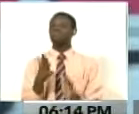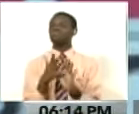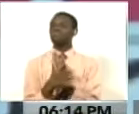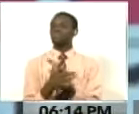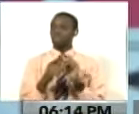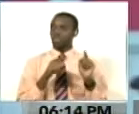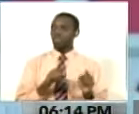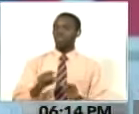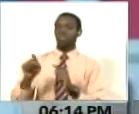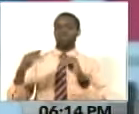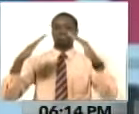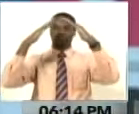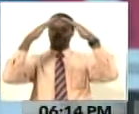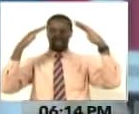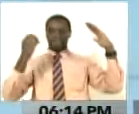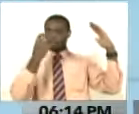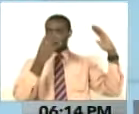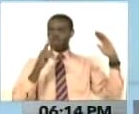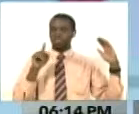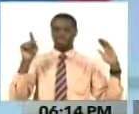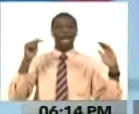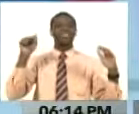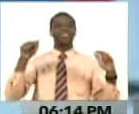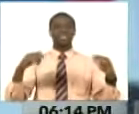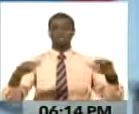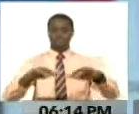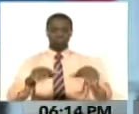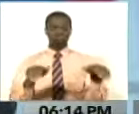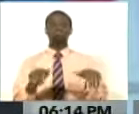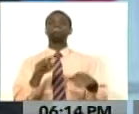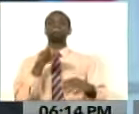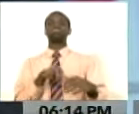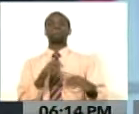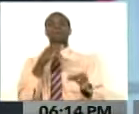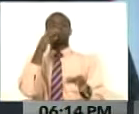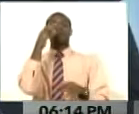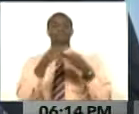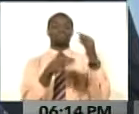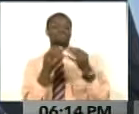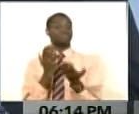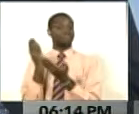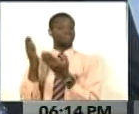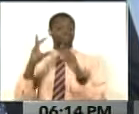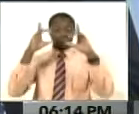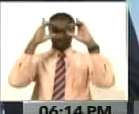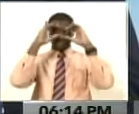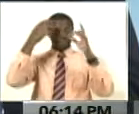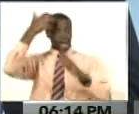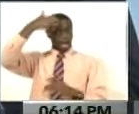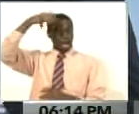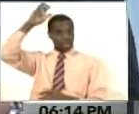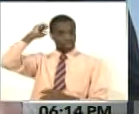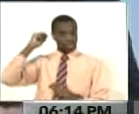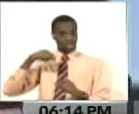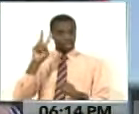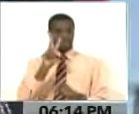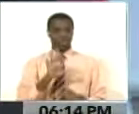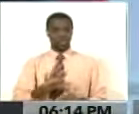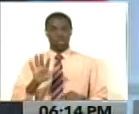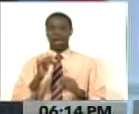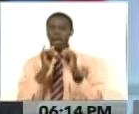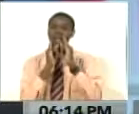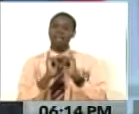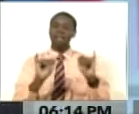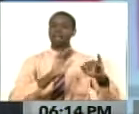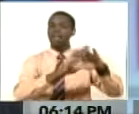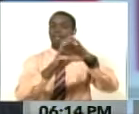Palacio Presidencial de Miraflores, al puesto de comando. Ahí está nuestra Canciller de la República Bolivariana de Venezuela, con anuncios históricos